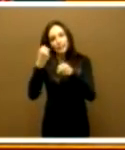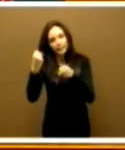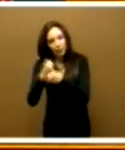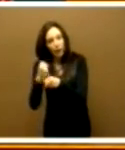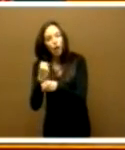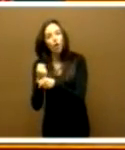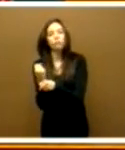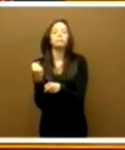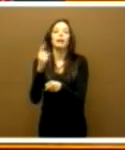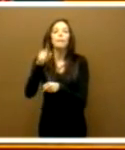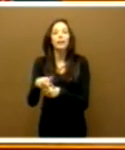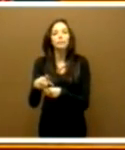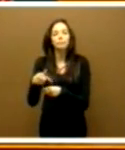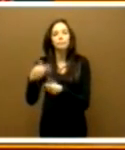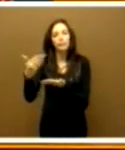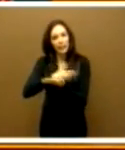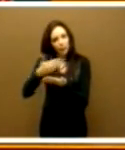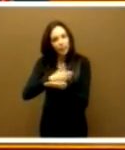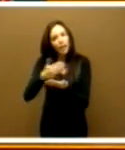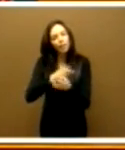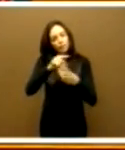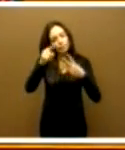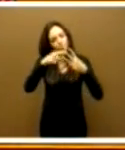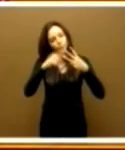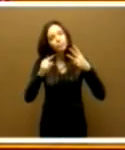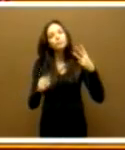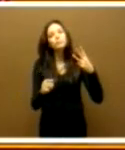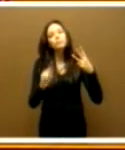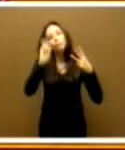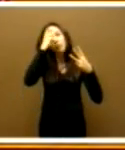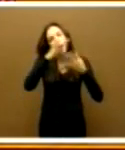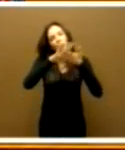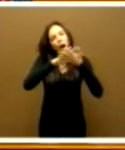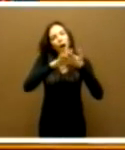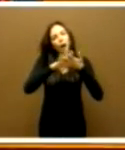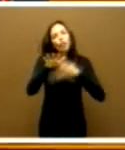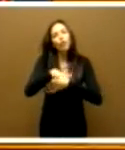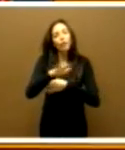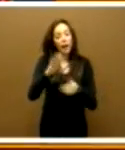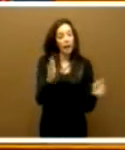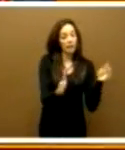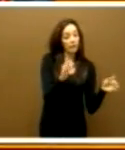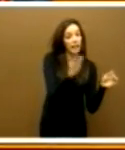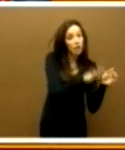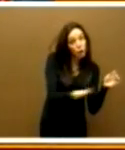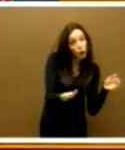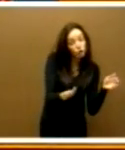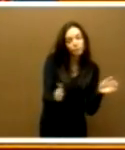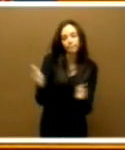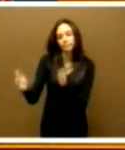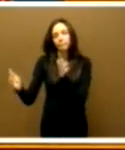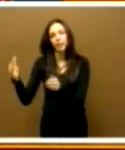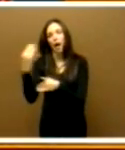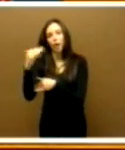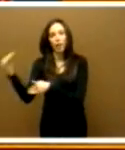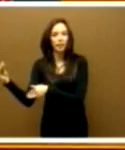otras etapas de la vida. Es decir, hay que hablar de estos conceptos en los niños y en los adolescentes, porque normalmente